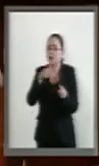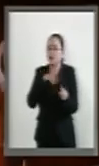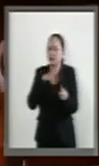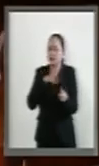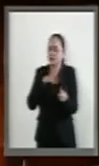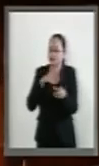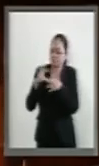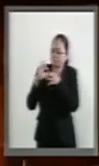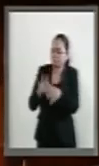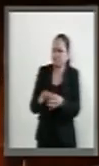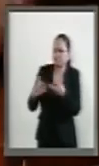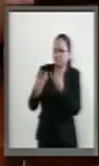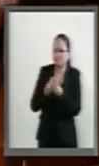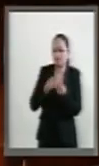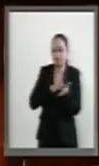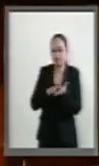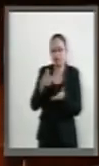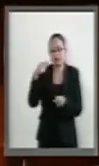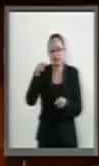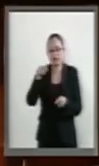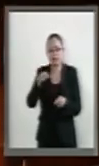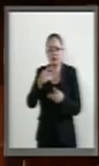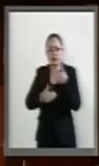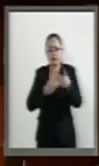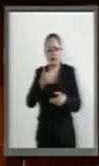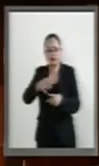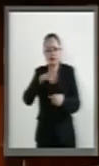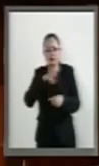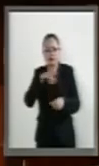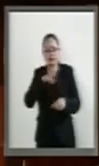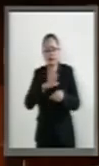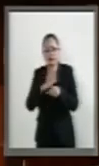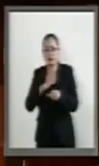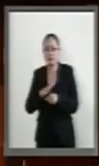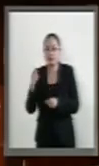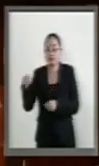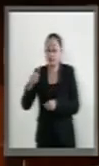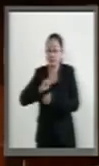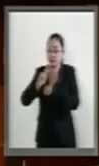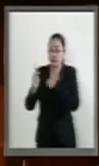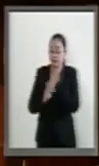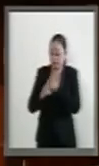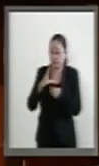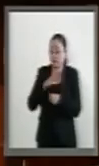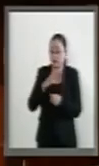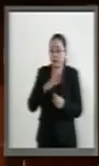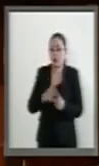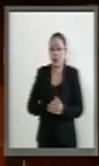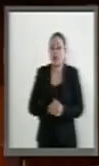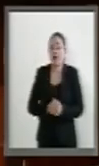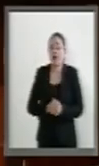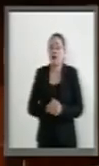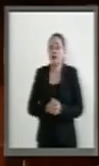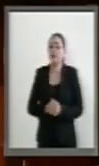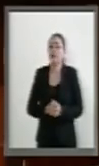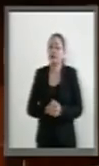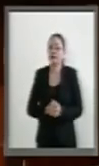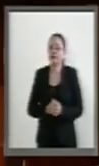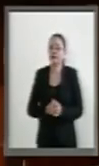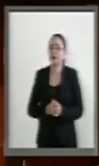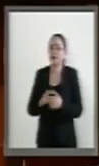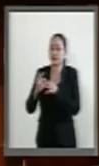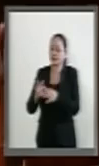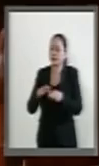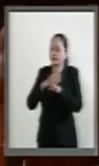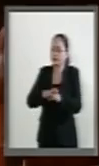novedosas en razón del proceso que atraviesa ese país, cooperación en materia de